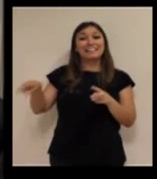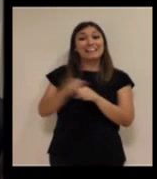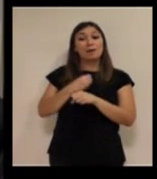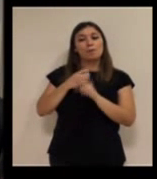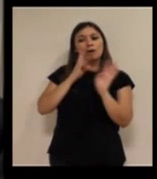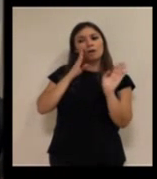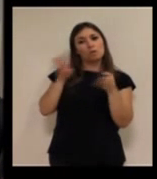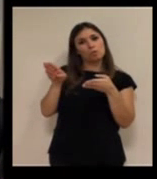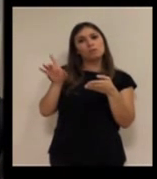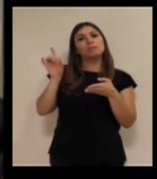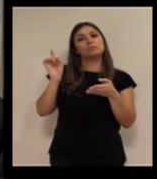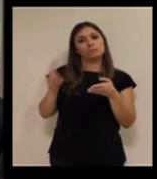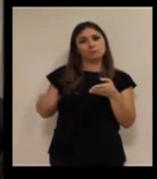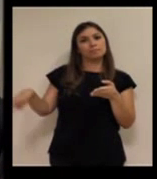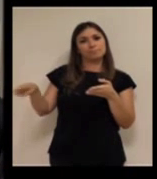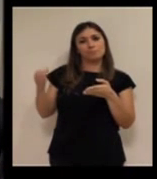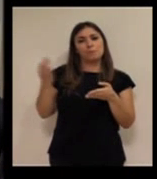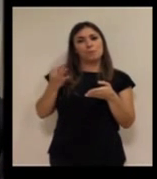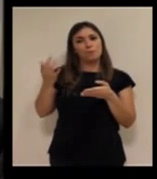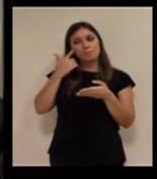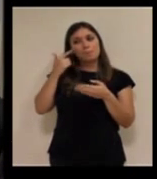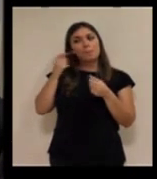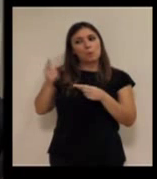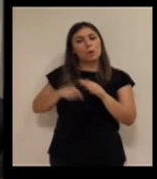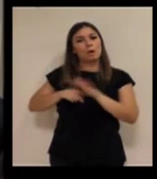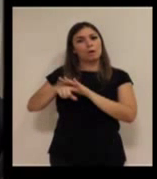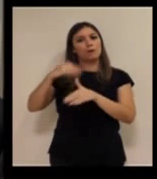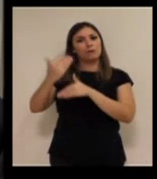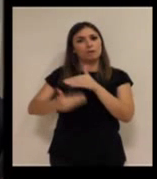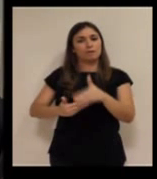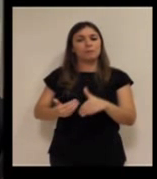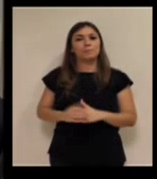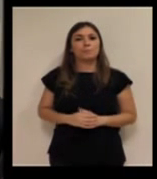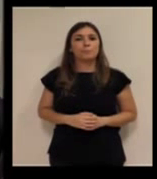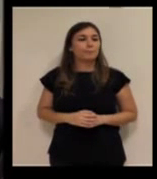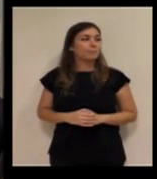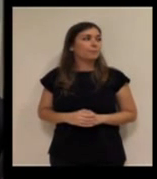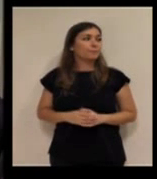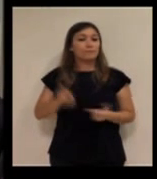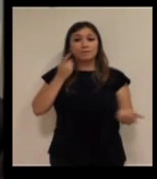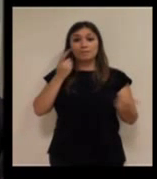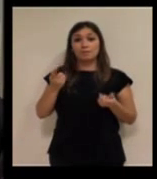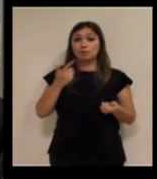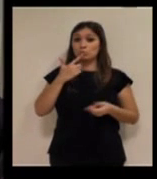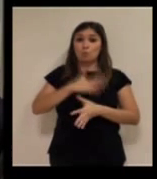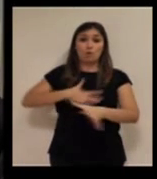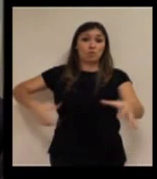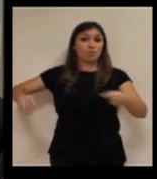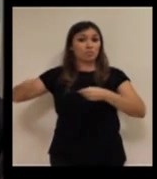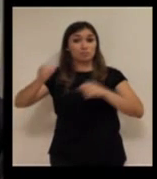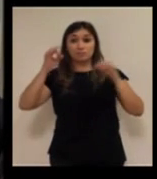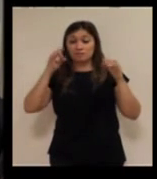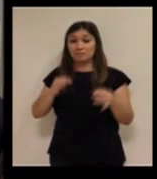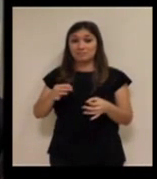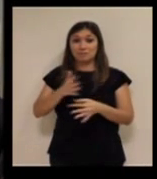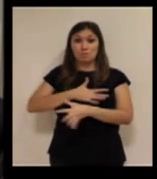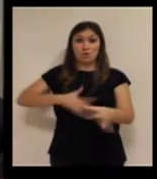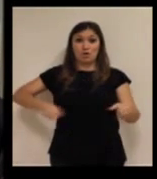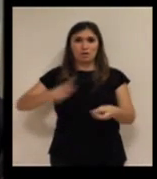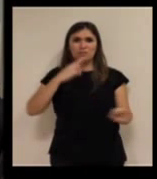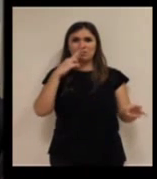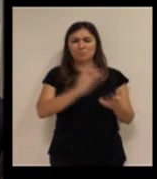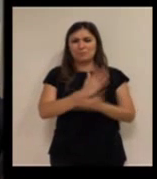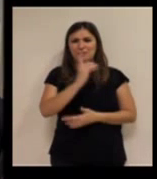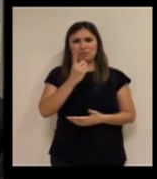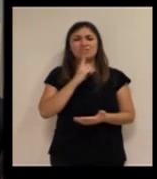que tenemos que mirarles un poco todos a ellos y avanzar también en ese sentido. Además es ponerte en la piel, ¿no? En ese